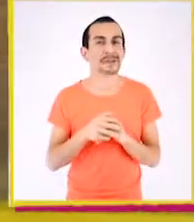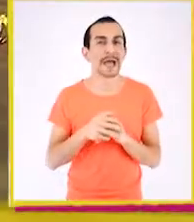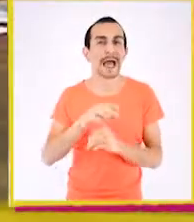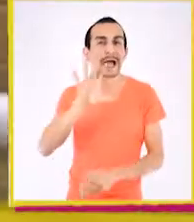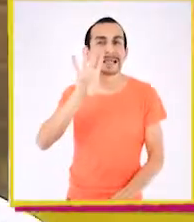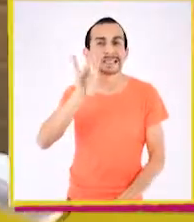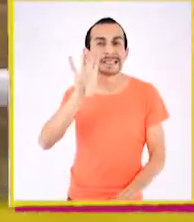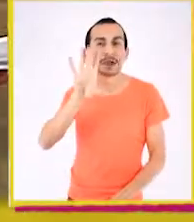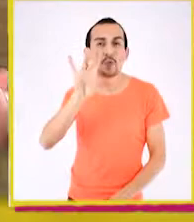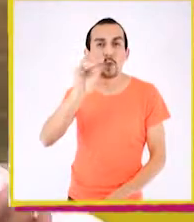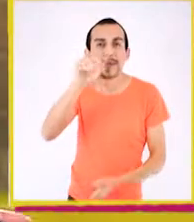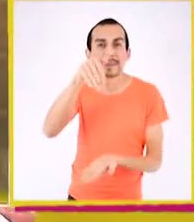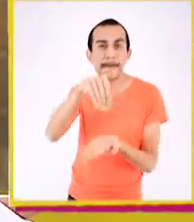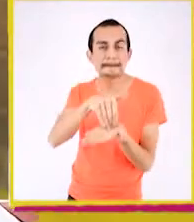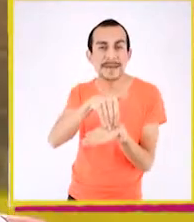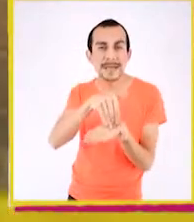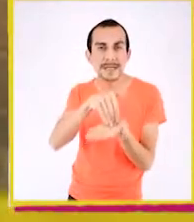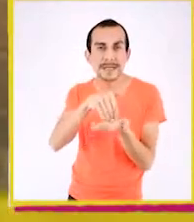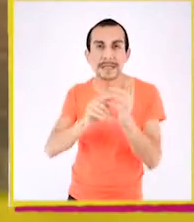¡1.000!